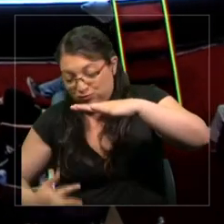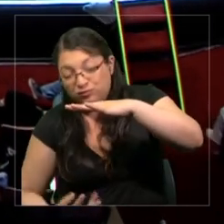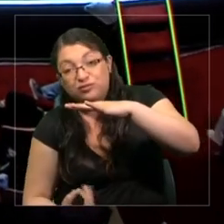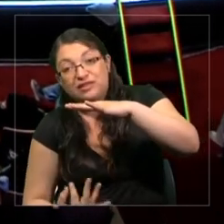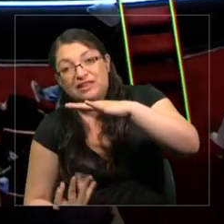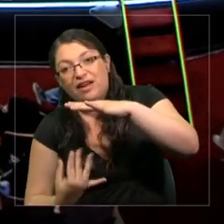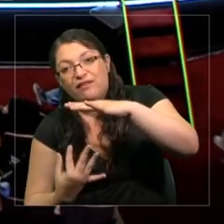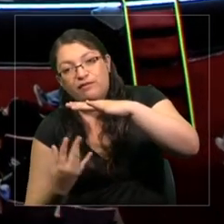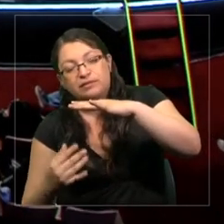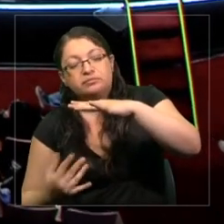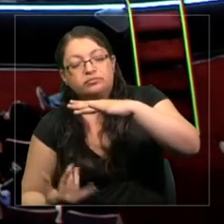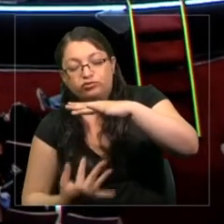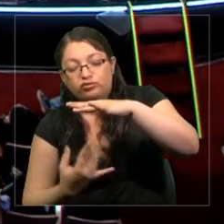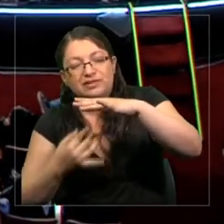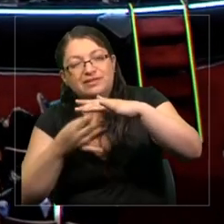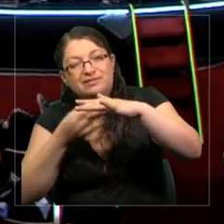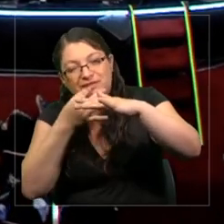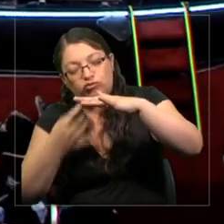automáticos de imágenes.